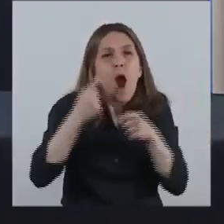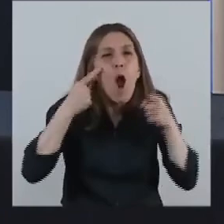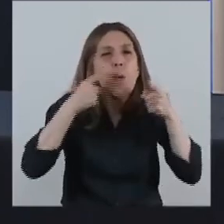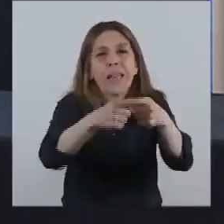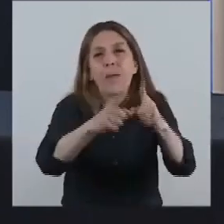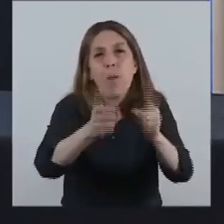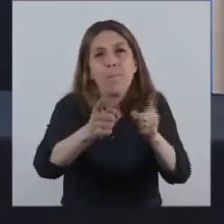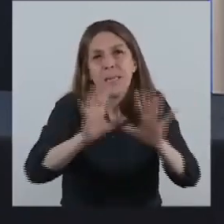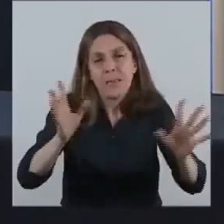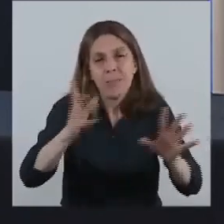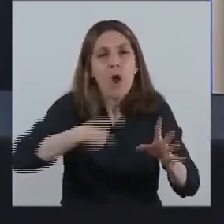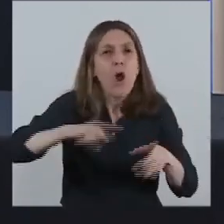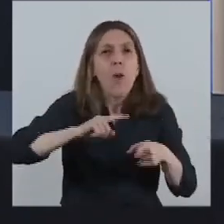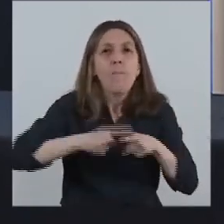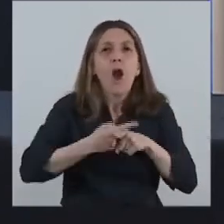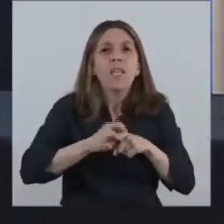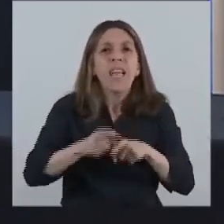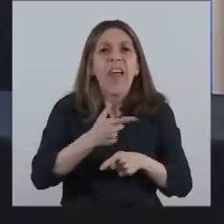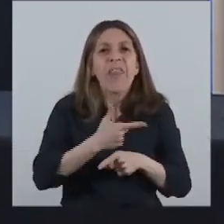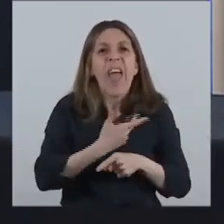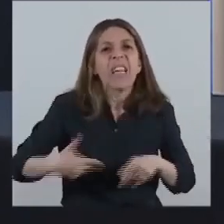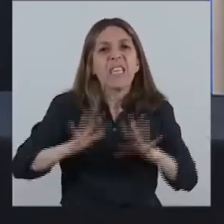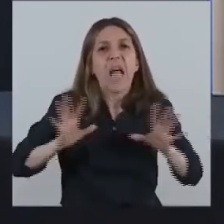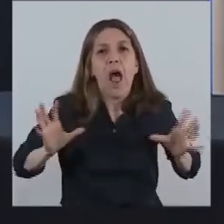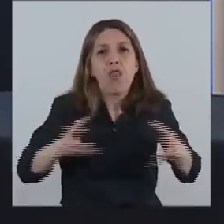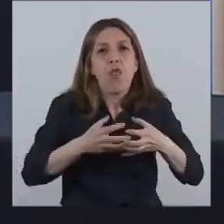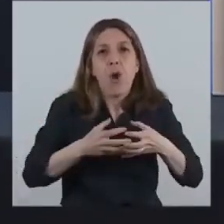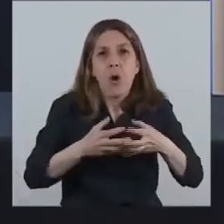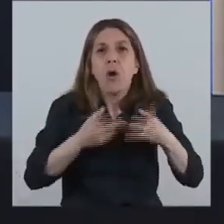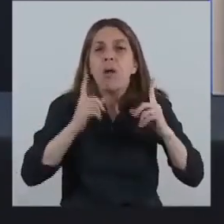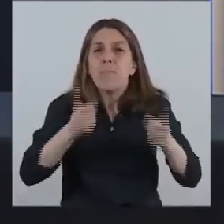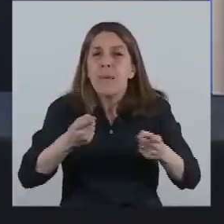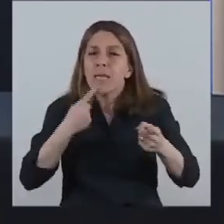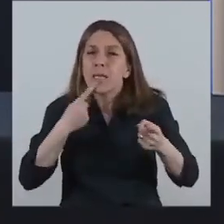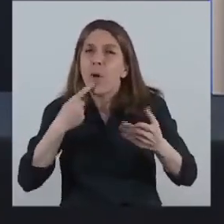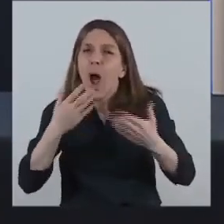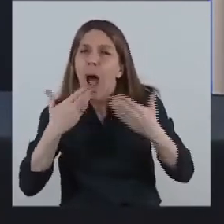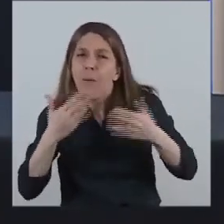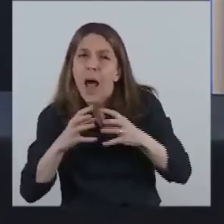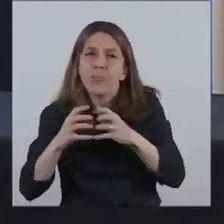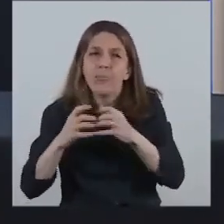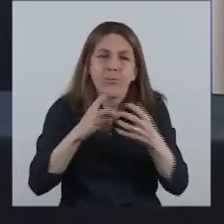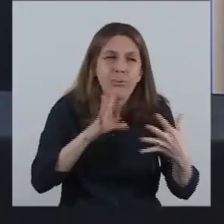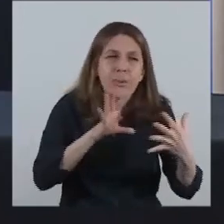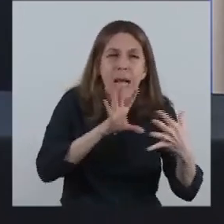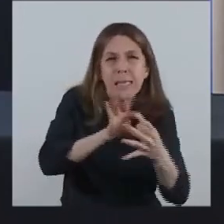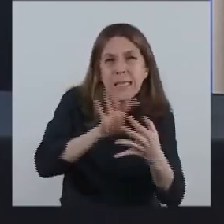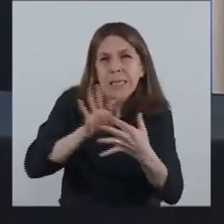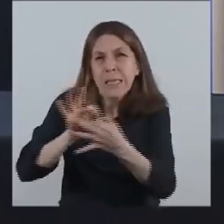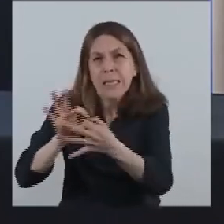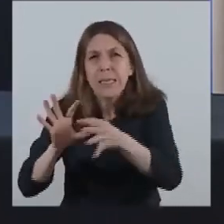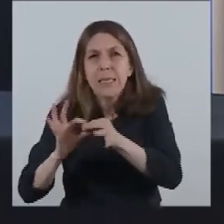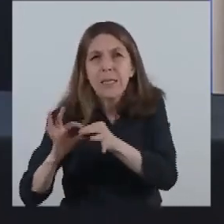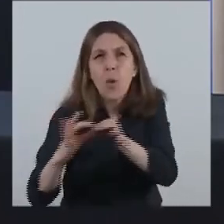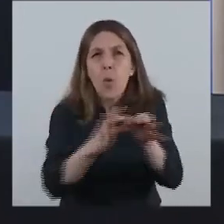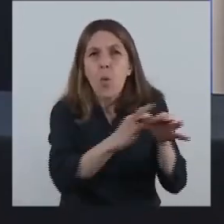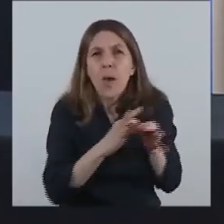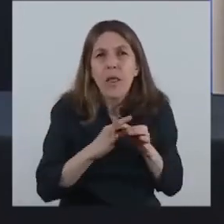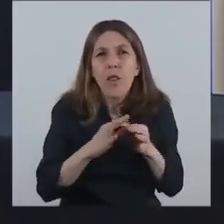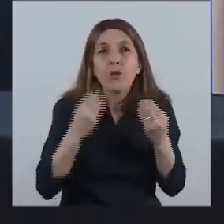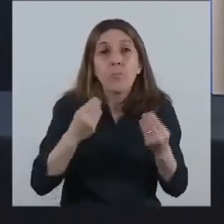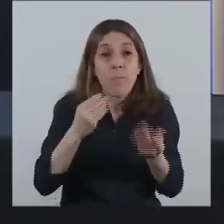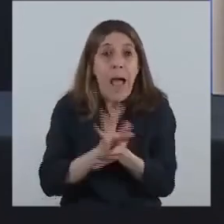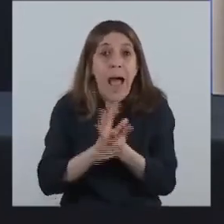Requiere de políticas de Estado, requiere de una discusión bien articulada y civilizada en las cuestiones que son clave